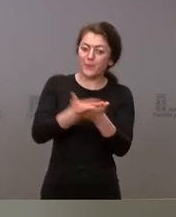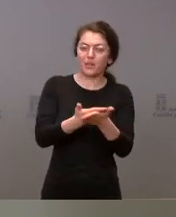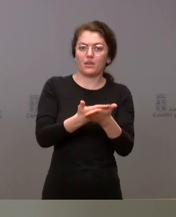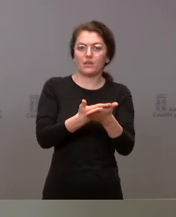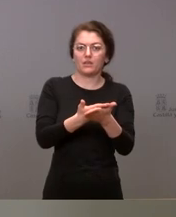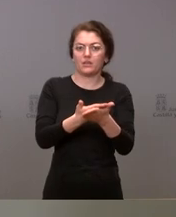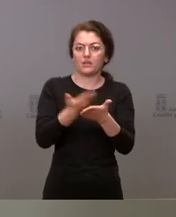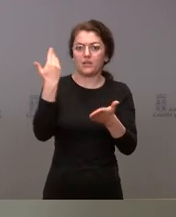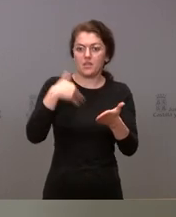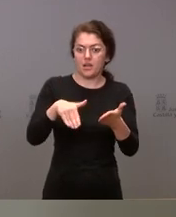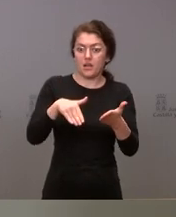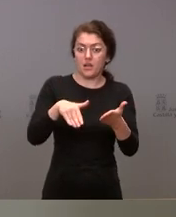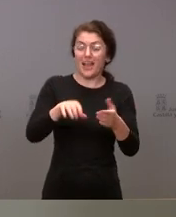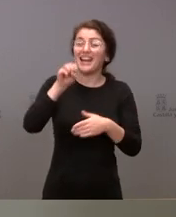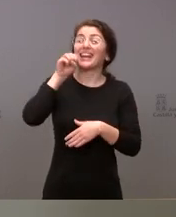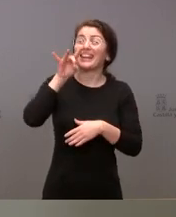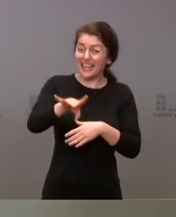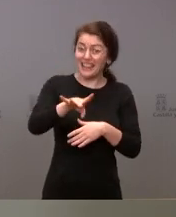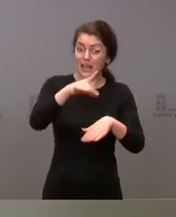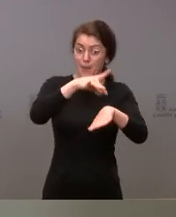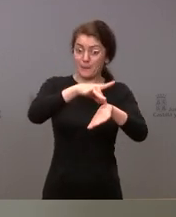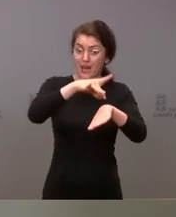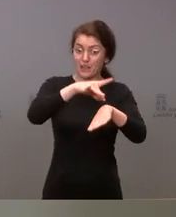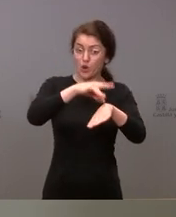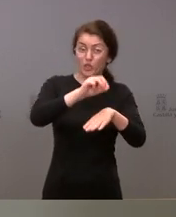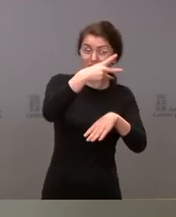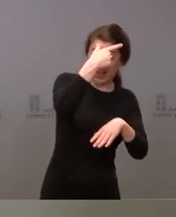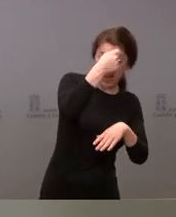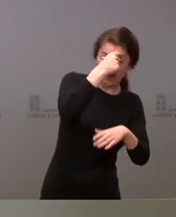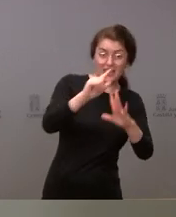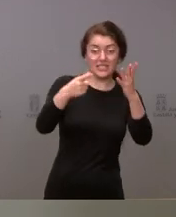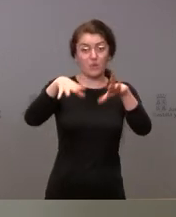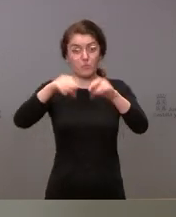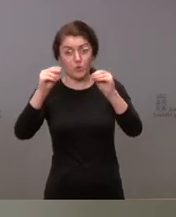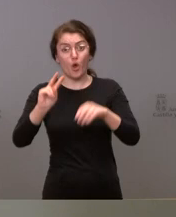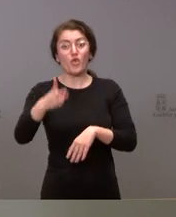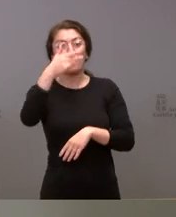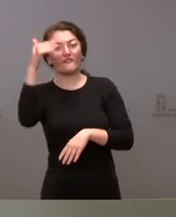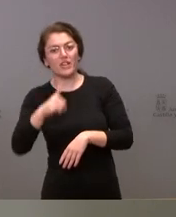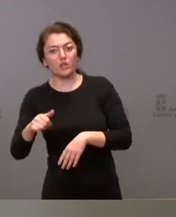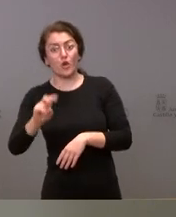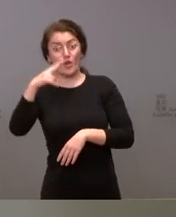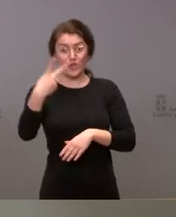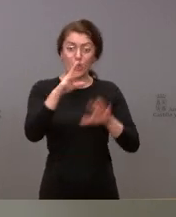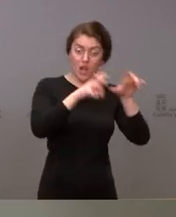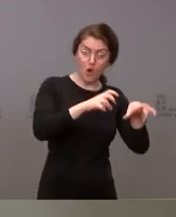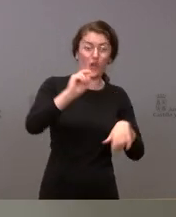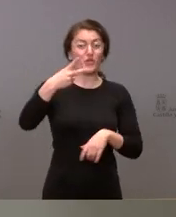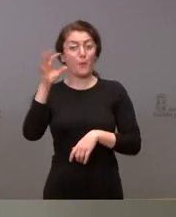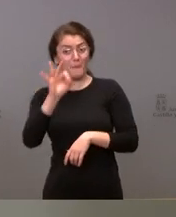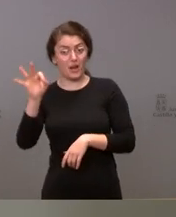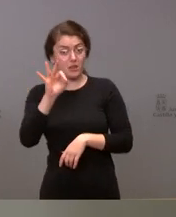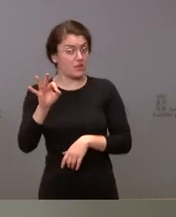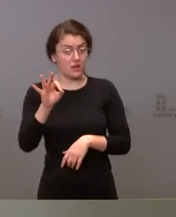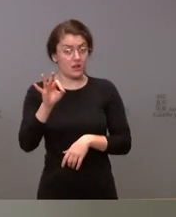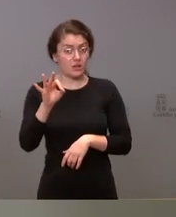15 como le digo médicos 3 de Ávila 6 de Burgos 2 del Bierzo 2 de León y 2 de Palencia ninguno